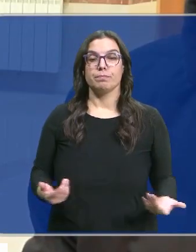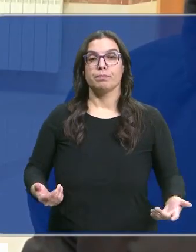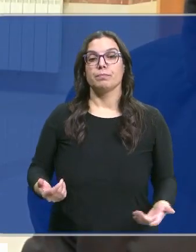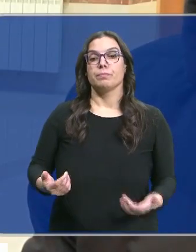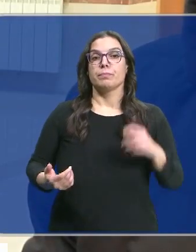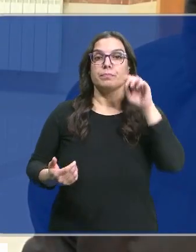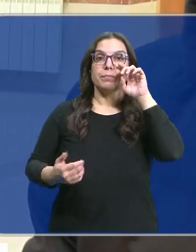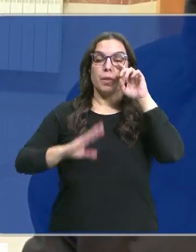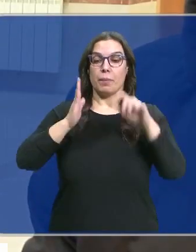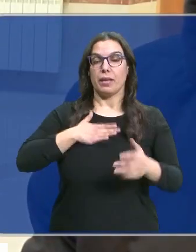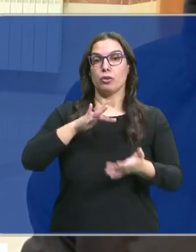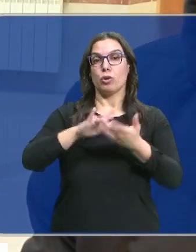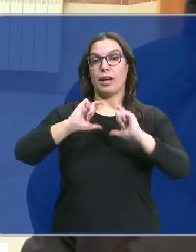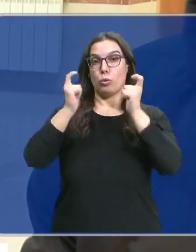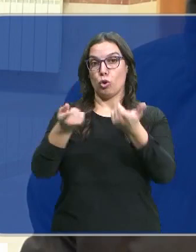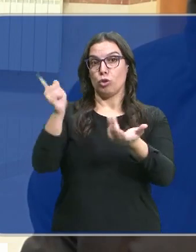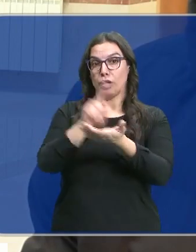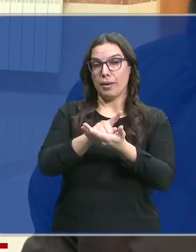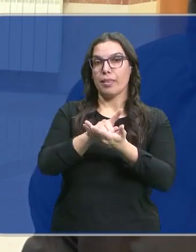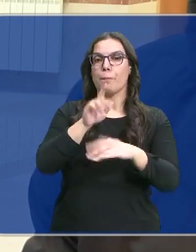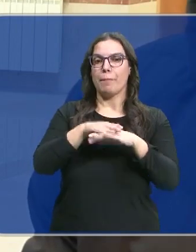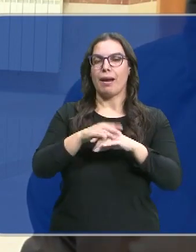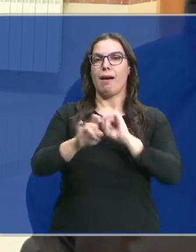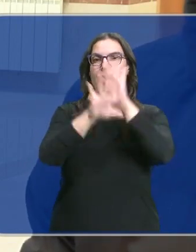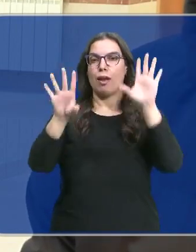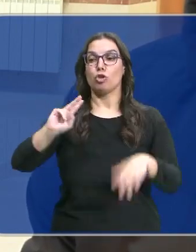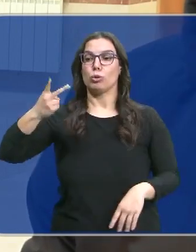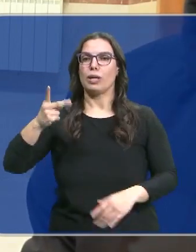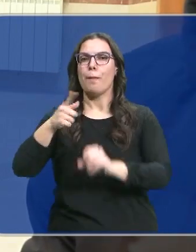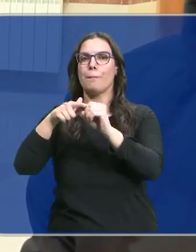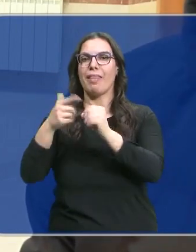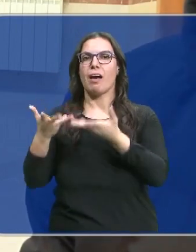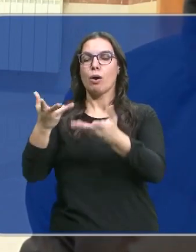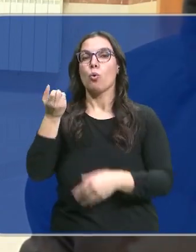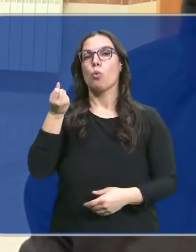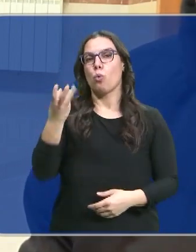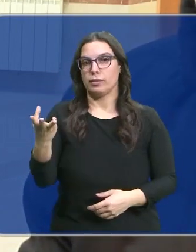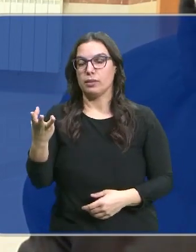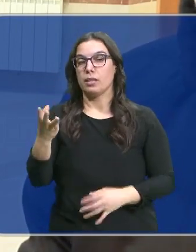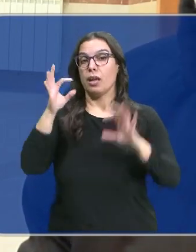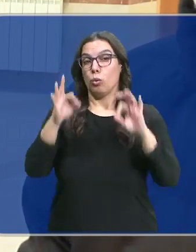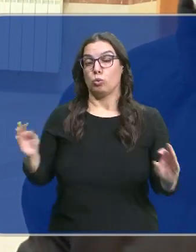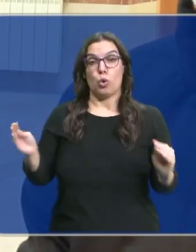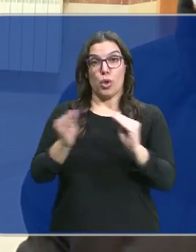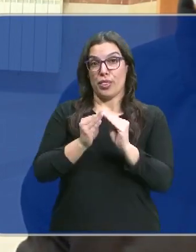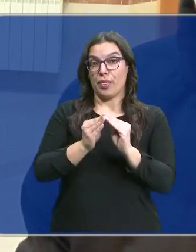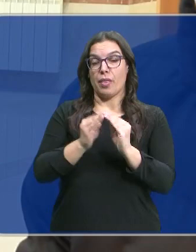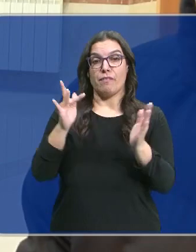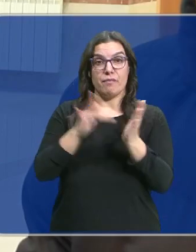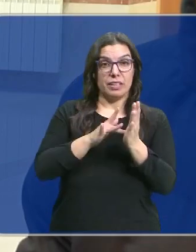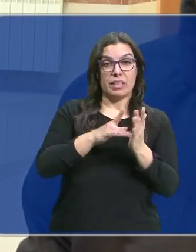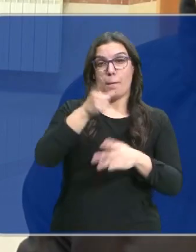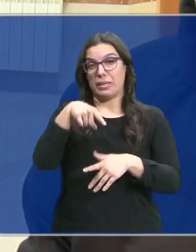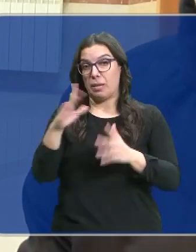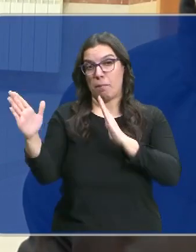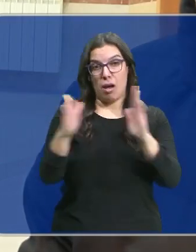Mañana hay una nueva reunión de mesa sectorial para determinar el número de plazas de secundaria y que coincidirá en las fechas, en los meses